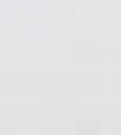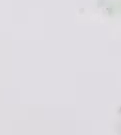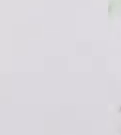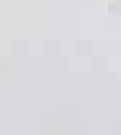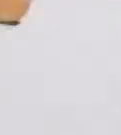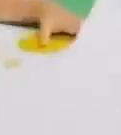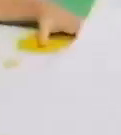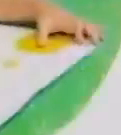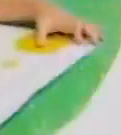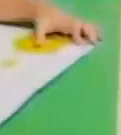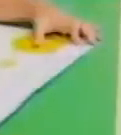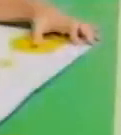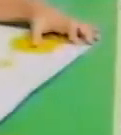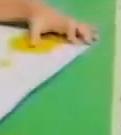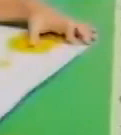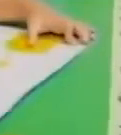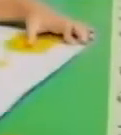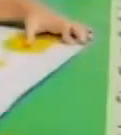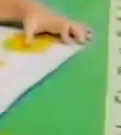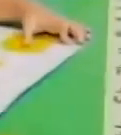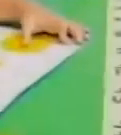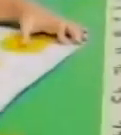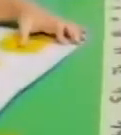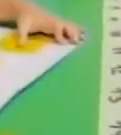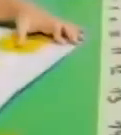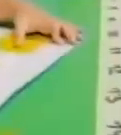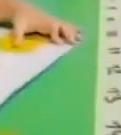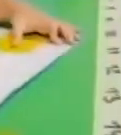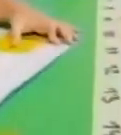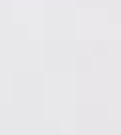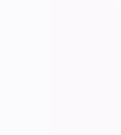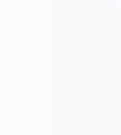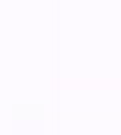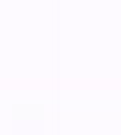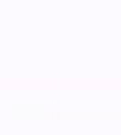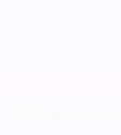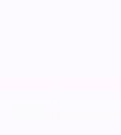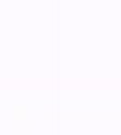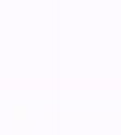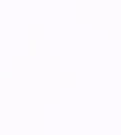A continuación, destrezas de aprendizaje preprimaria.